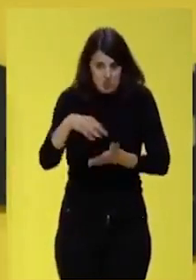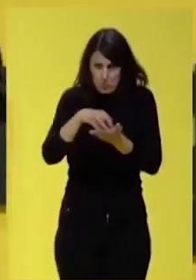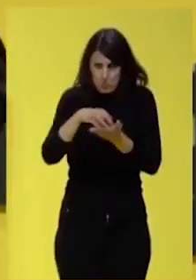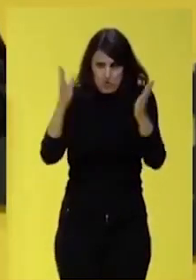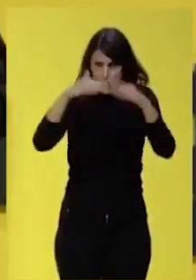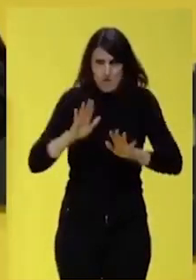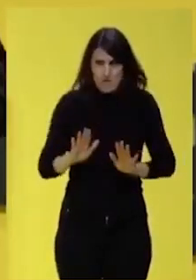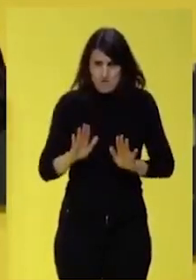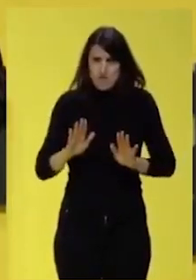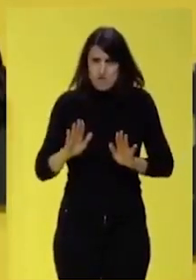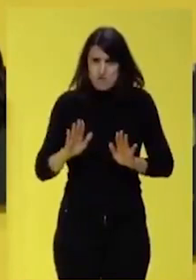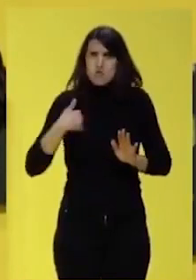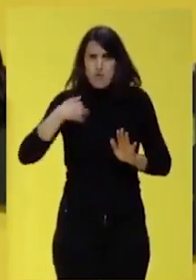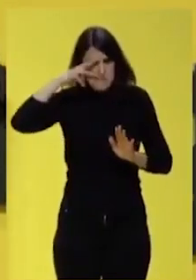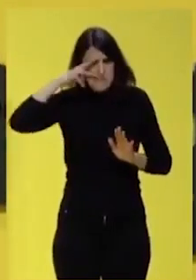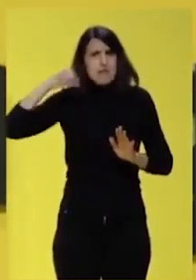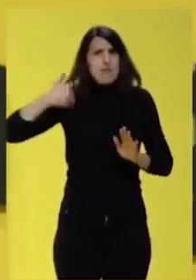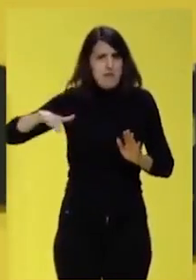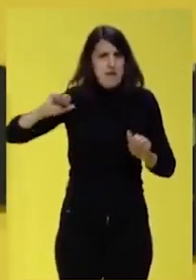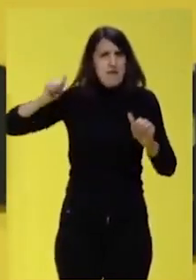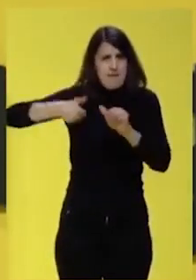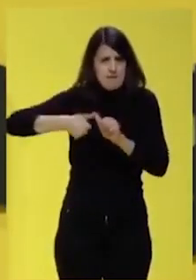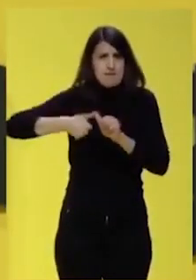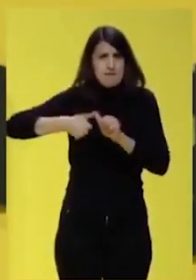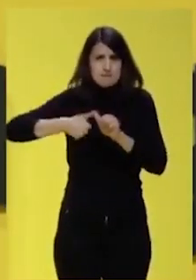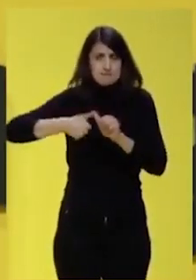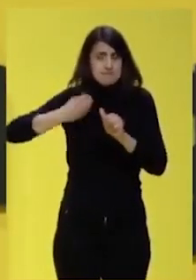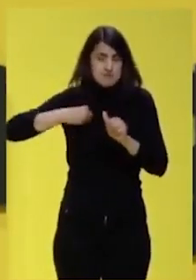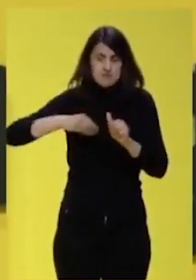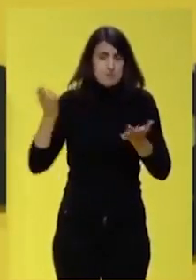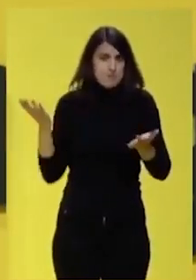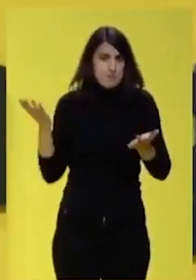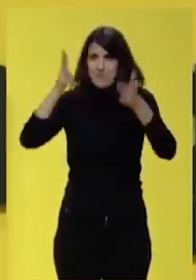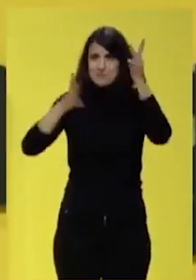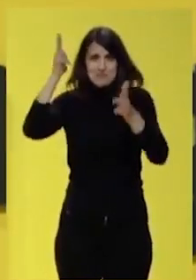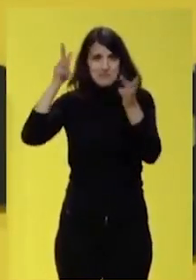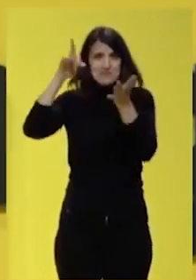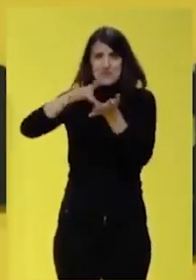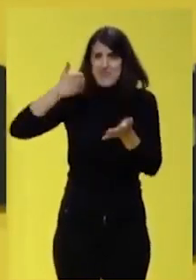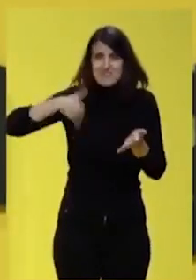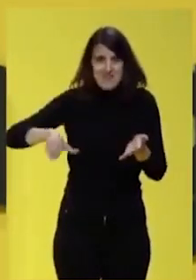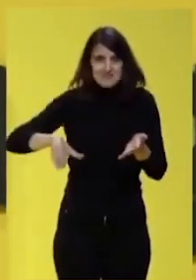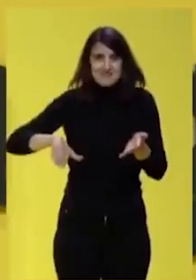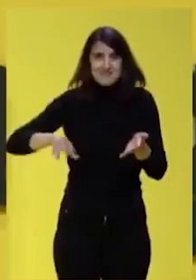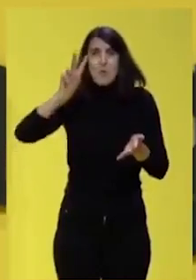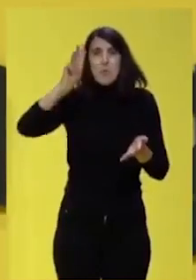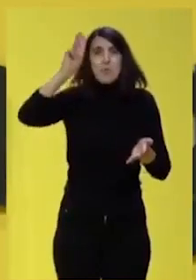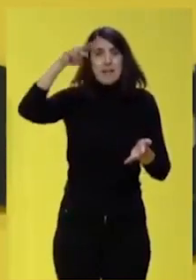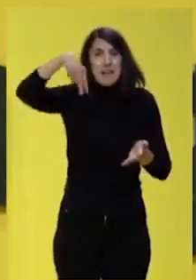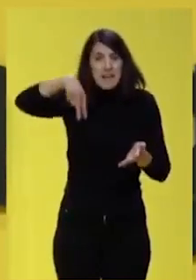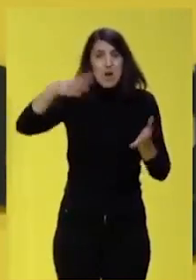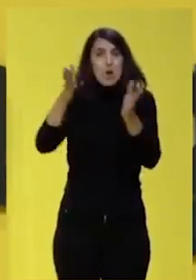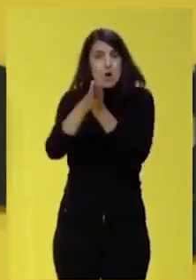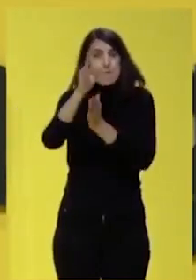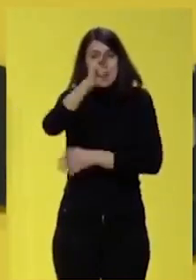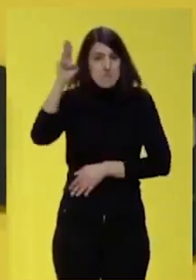Nosotros y nosotras tenemos experiencia. Eso es lo que ha ocurrido en el País Vasco con UPN y con el PP.